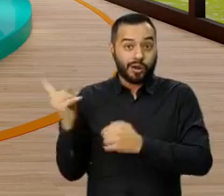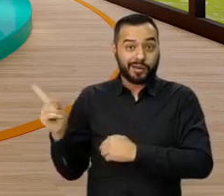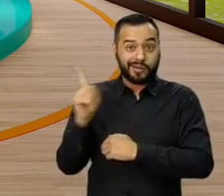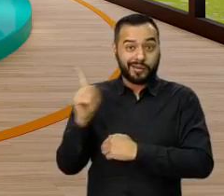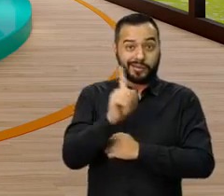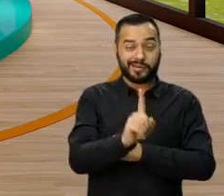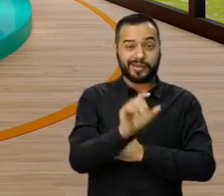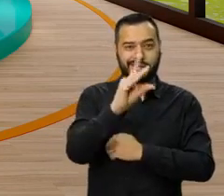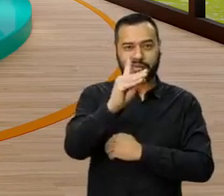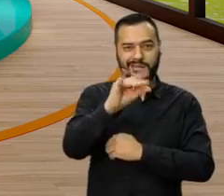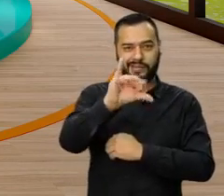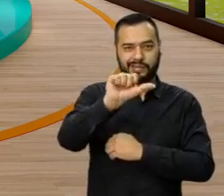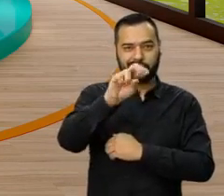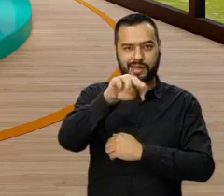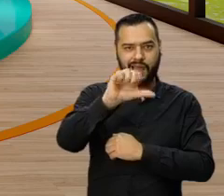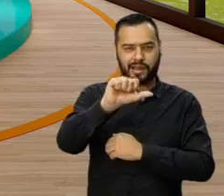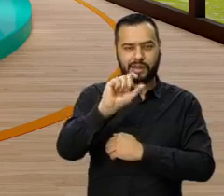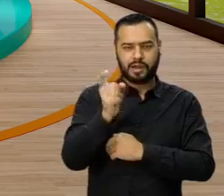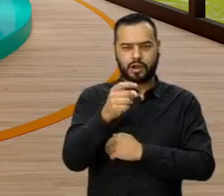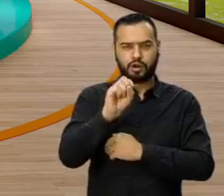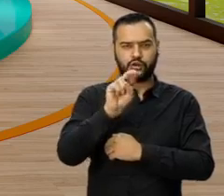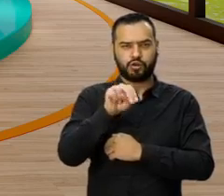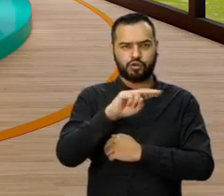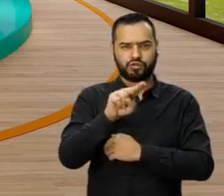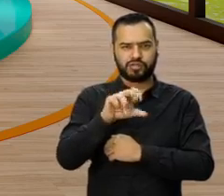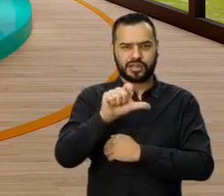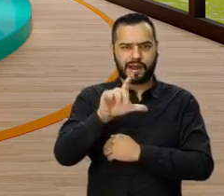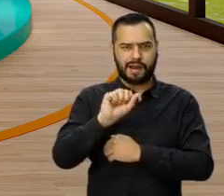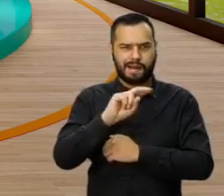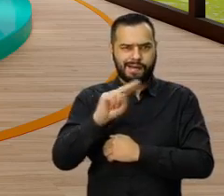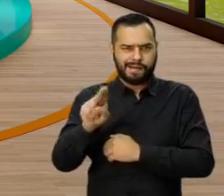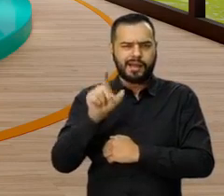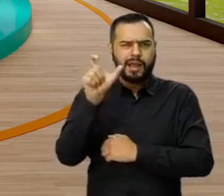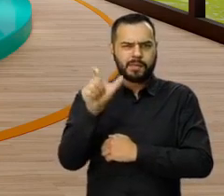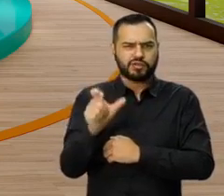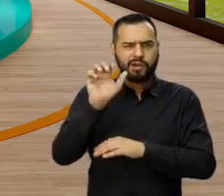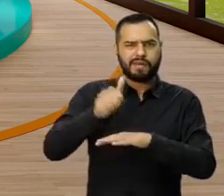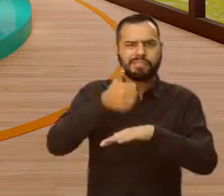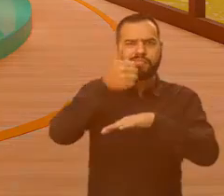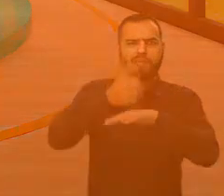Andrea González, directora de Ventas de Constructora Bolívar.